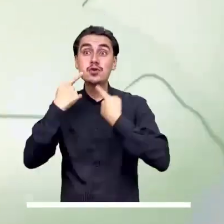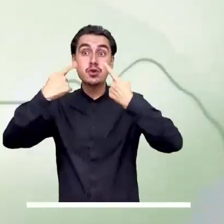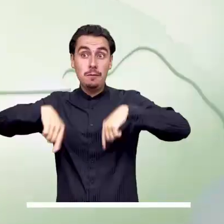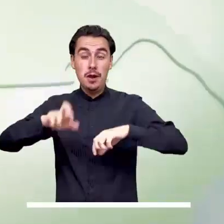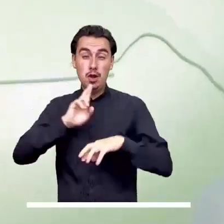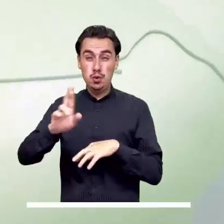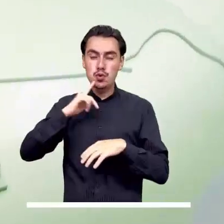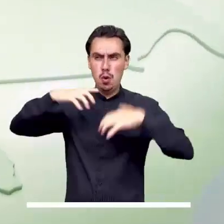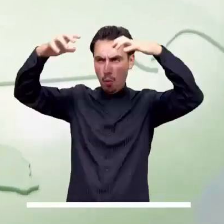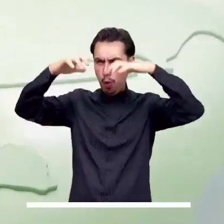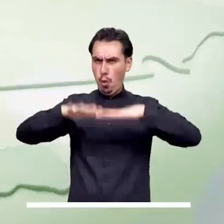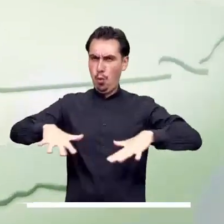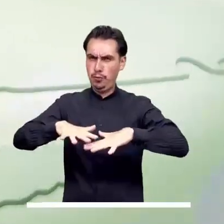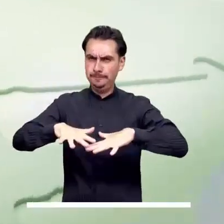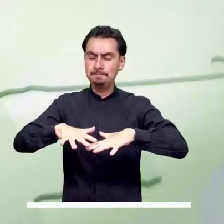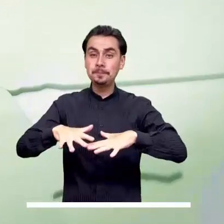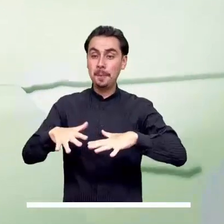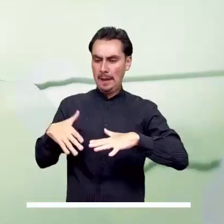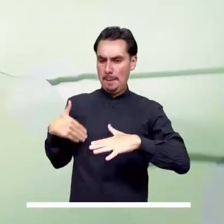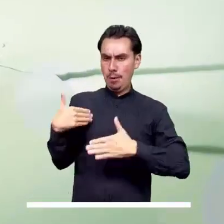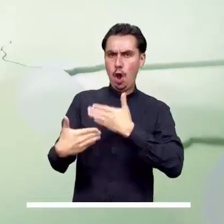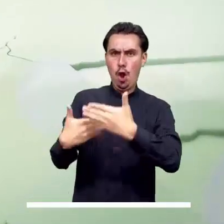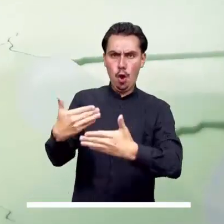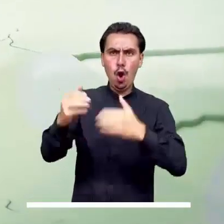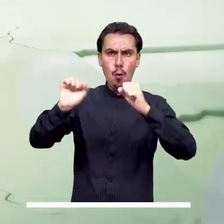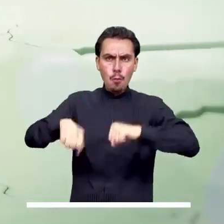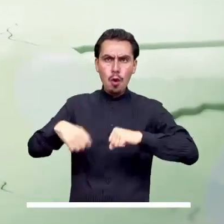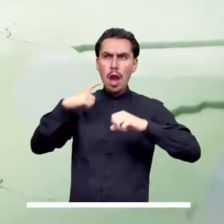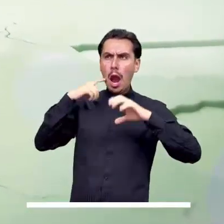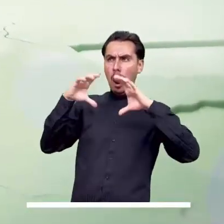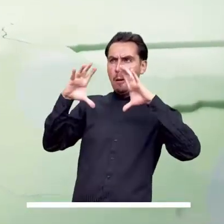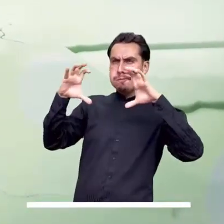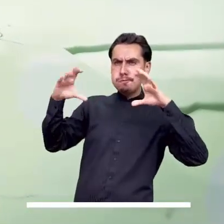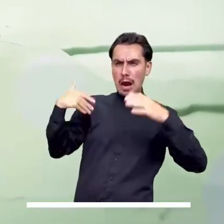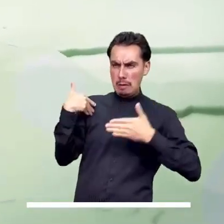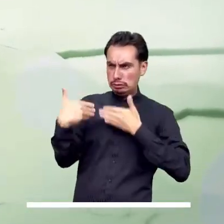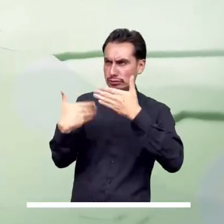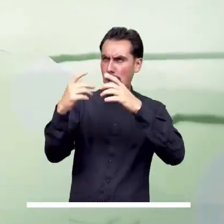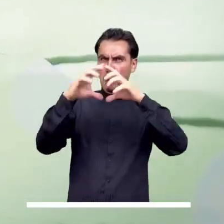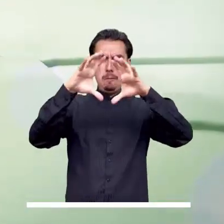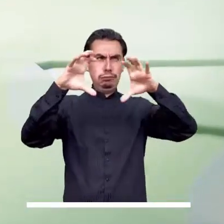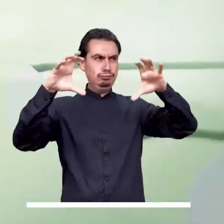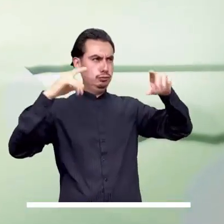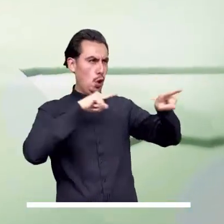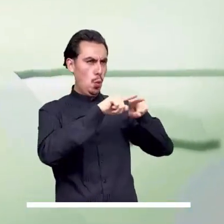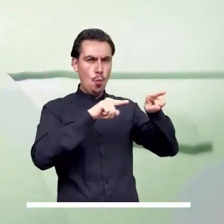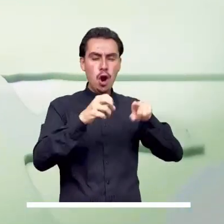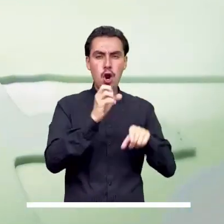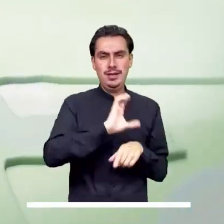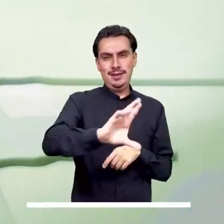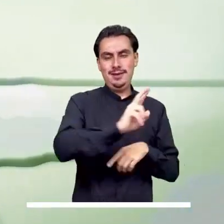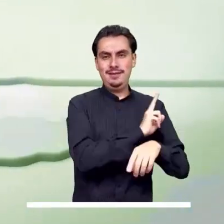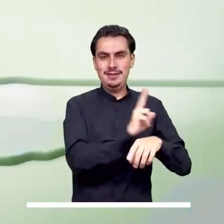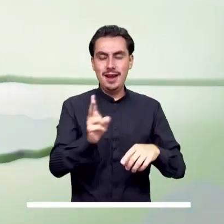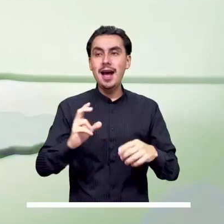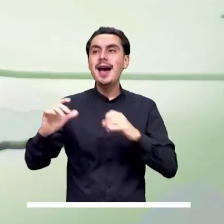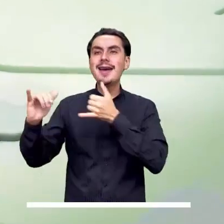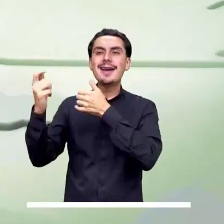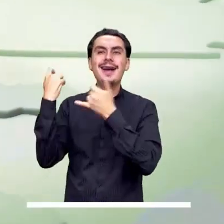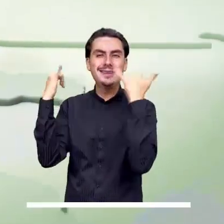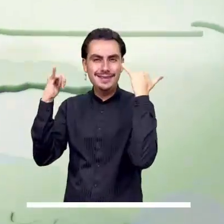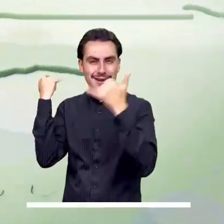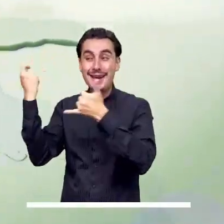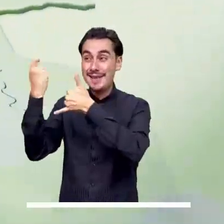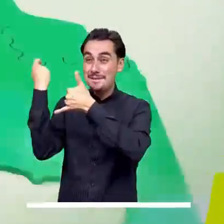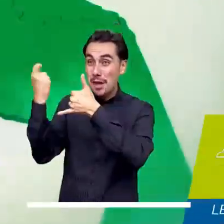Precipitaciones de intensidad alta en Meta y el sur de Bichada, mientras que las lluvias menores son posibles en Casanare y el